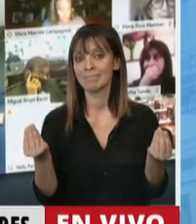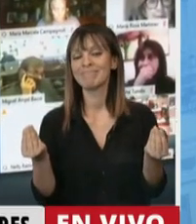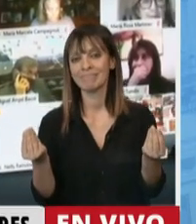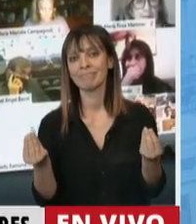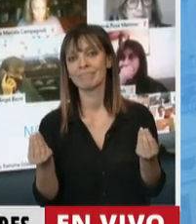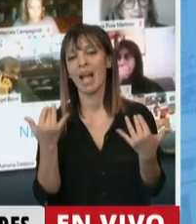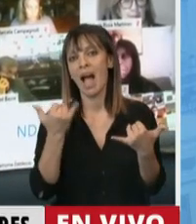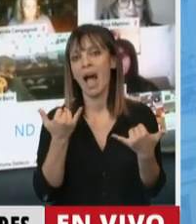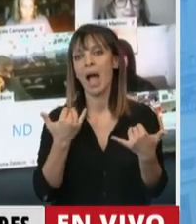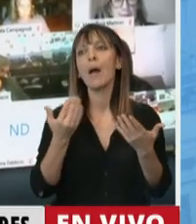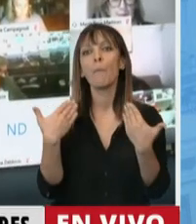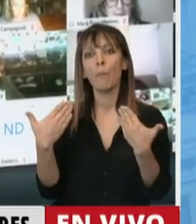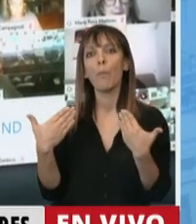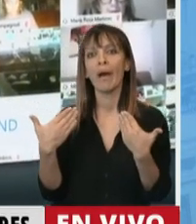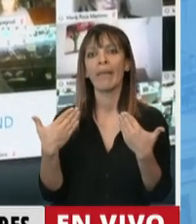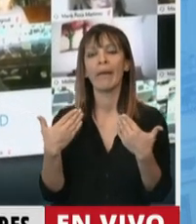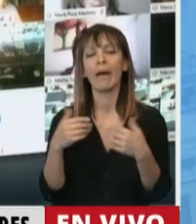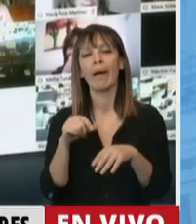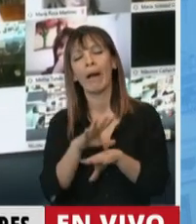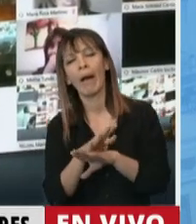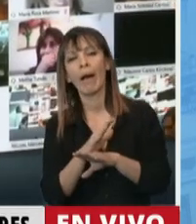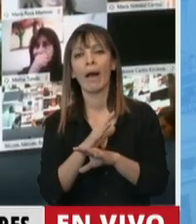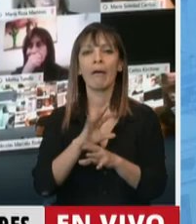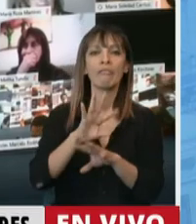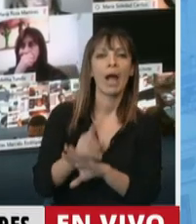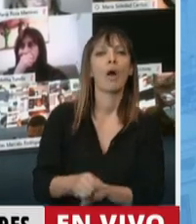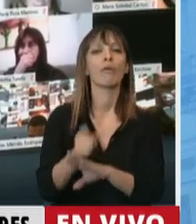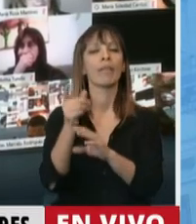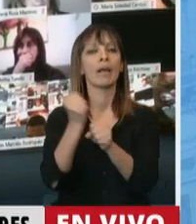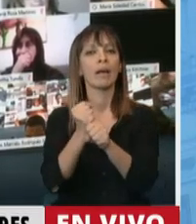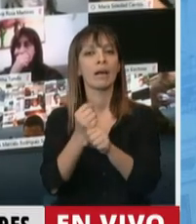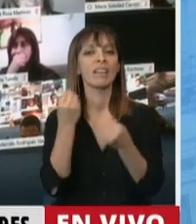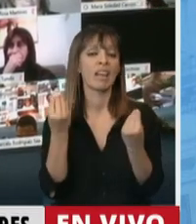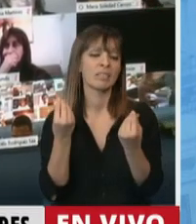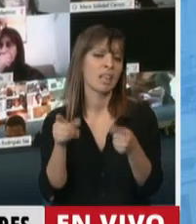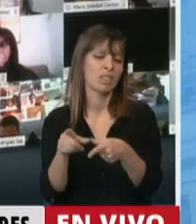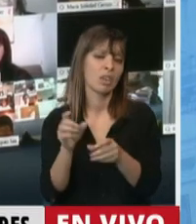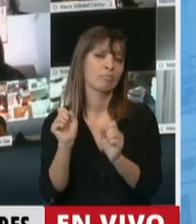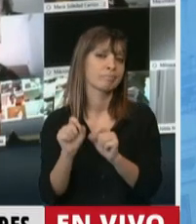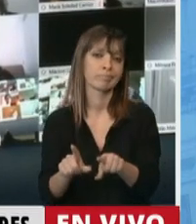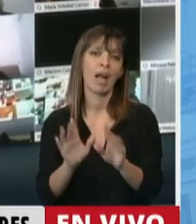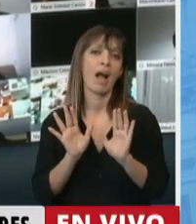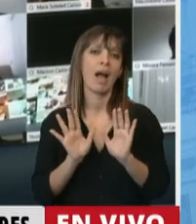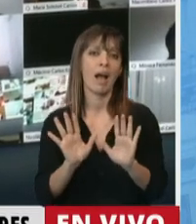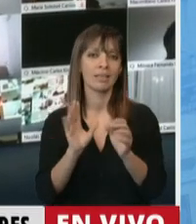la habilitación para el fraude laboral que es la moneda corriente. Por eso,